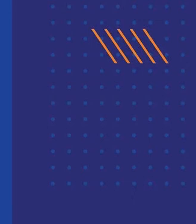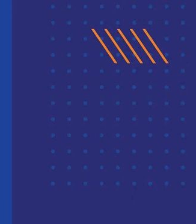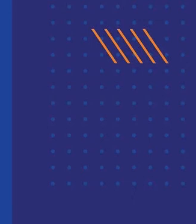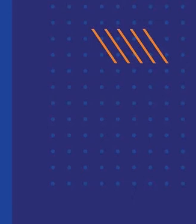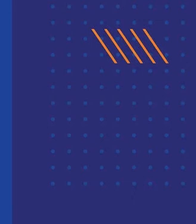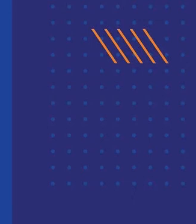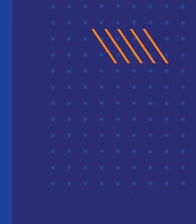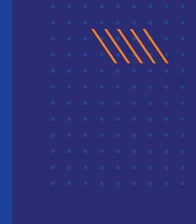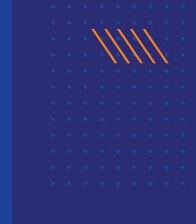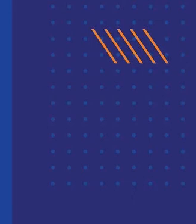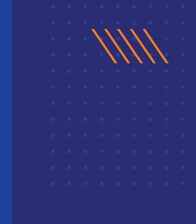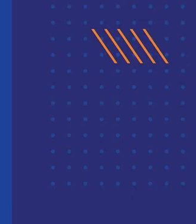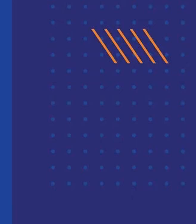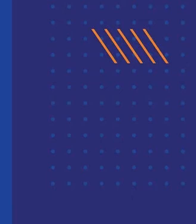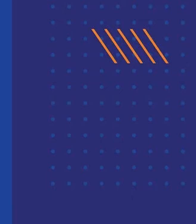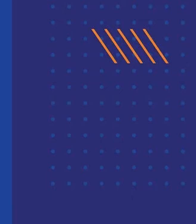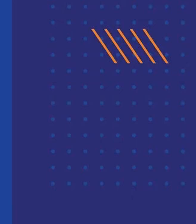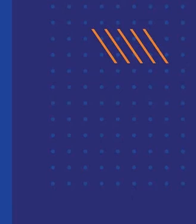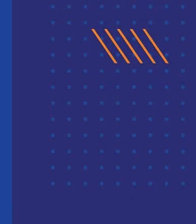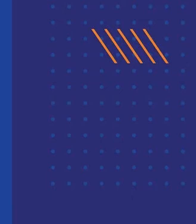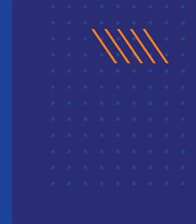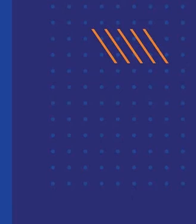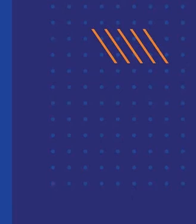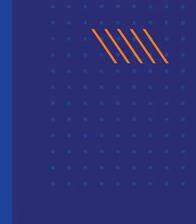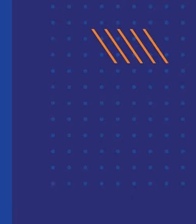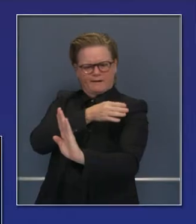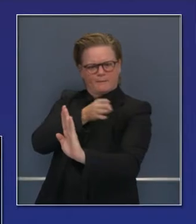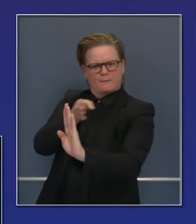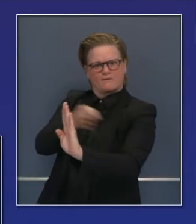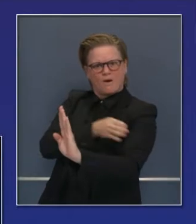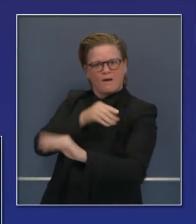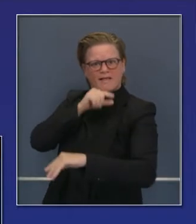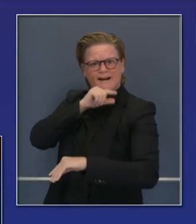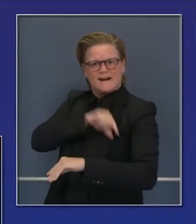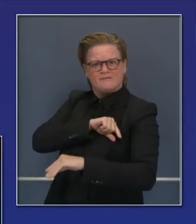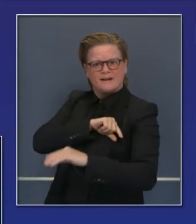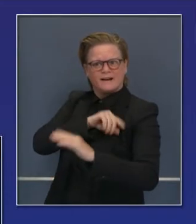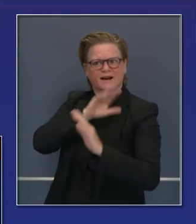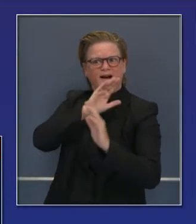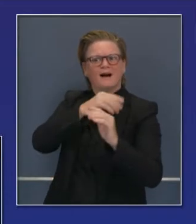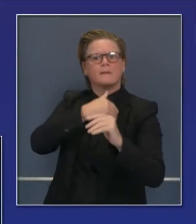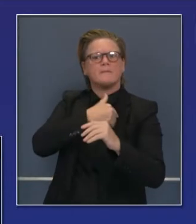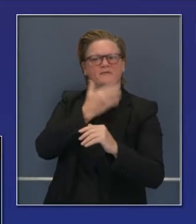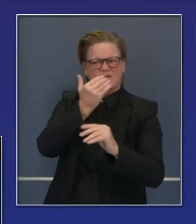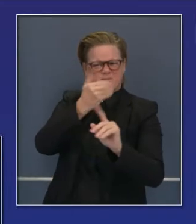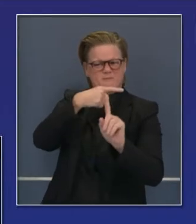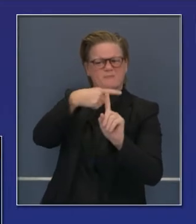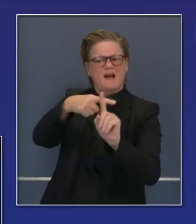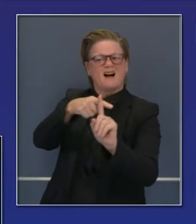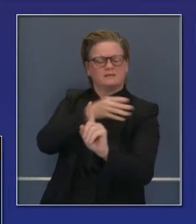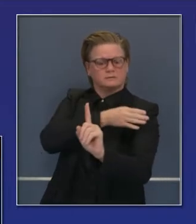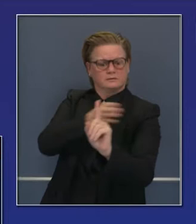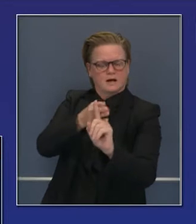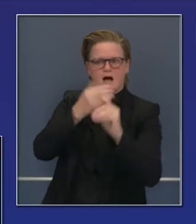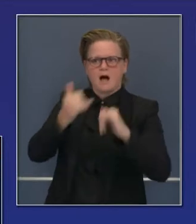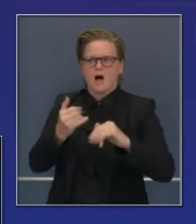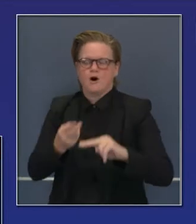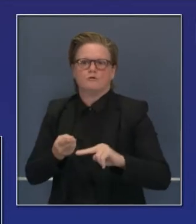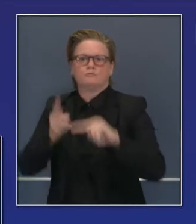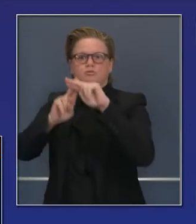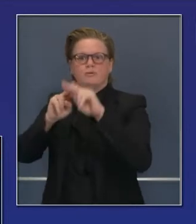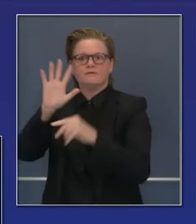Fíjense nada más lo que ha estado sucediendo. Estas son cifras antes del Día de Acción de Gracias. El índice de positividad de 14 días ha